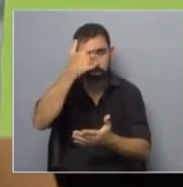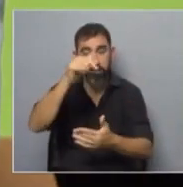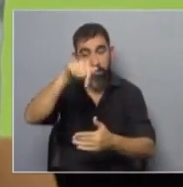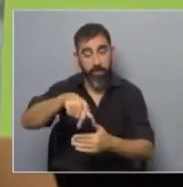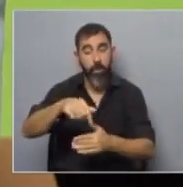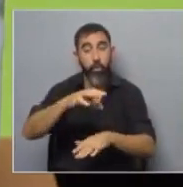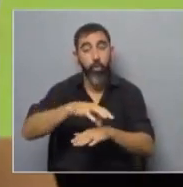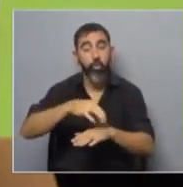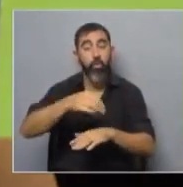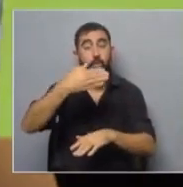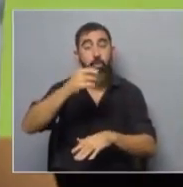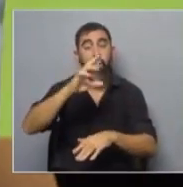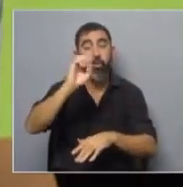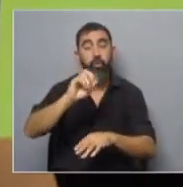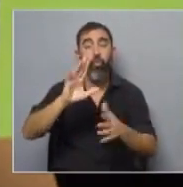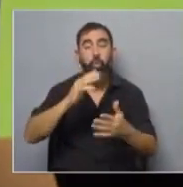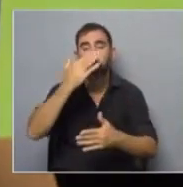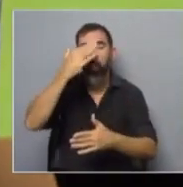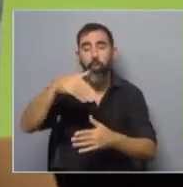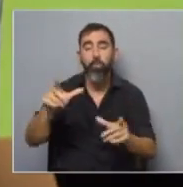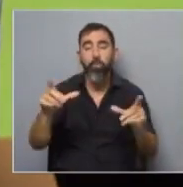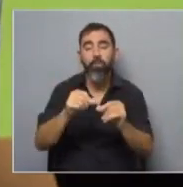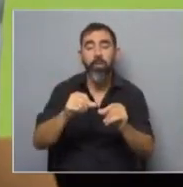Estudios es el doctor Luis Berto. Le hablamos del cierre de la red interdisciplinar.